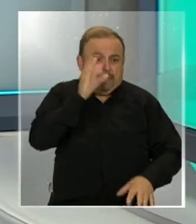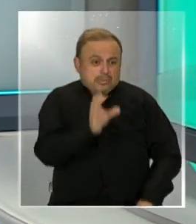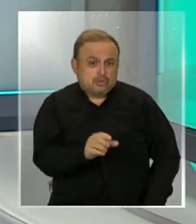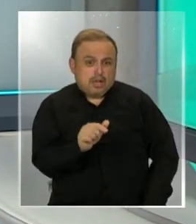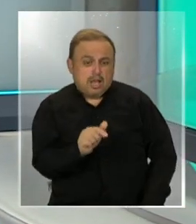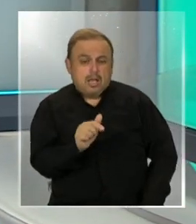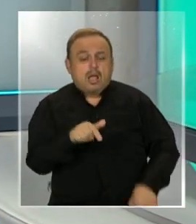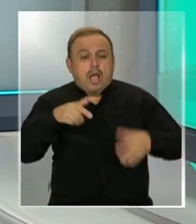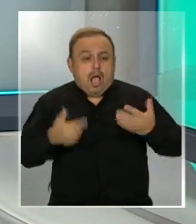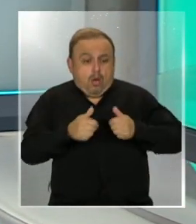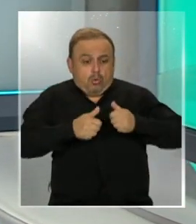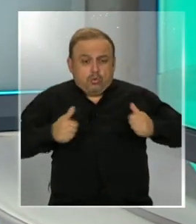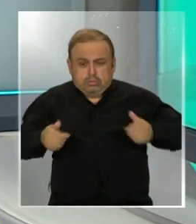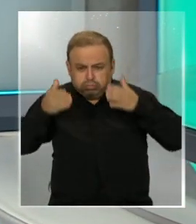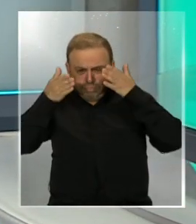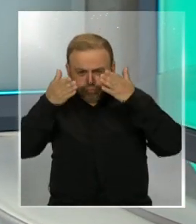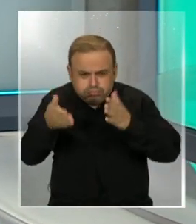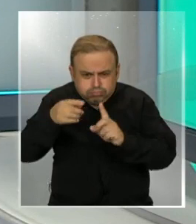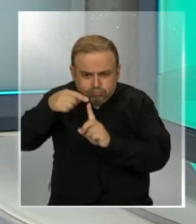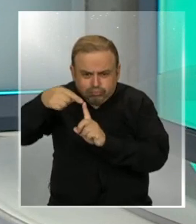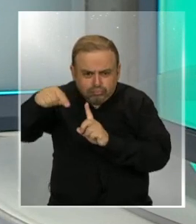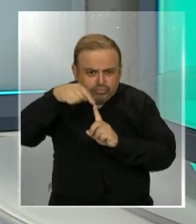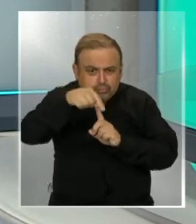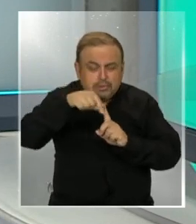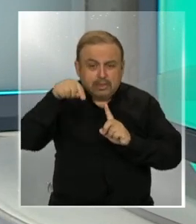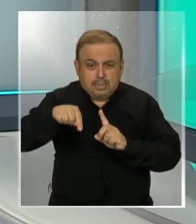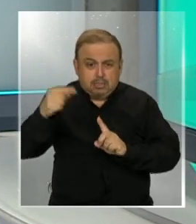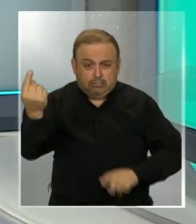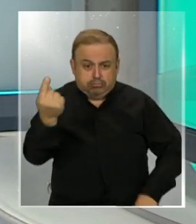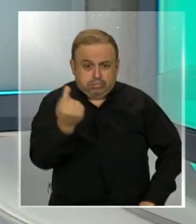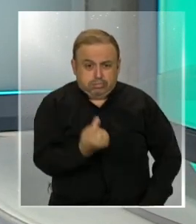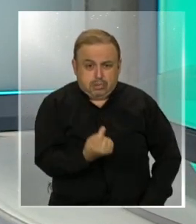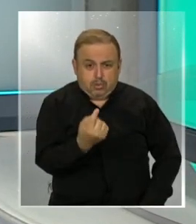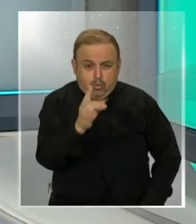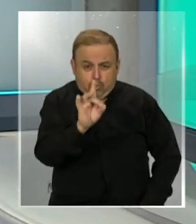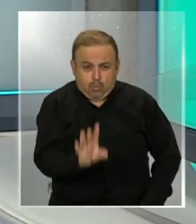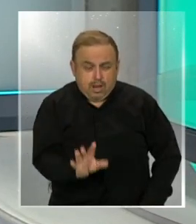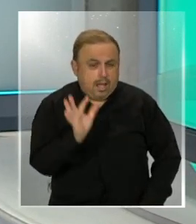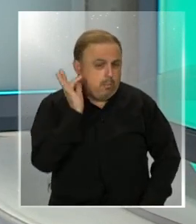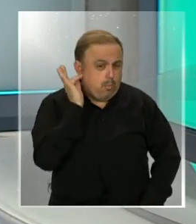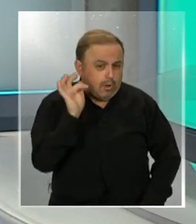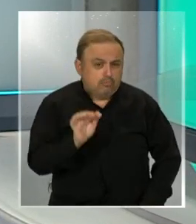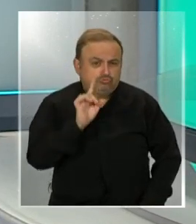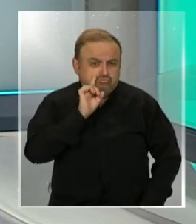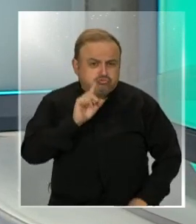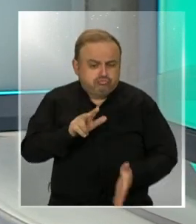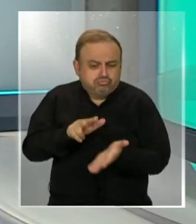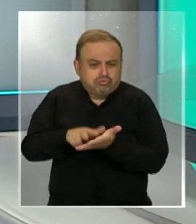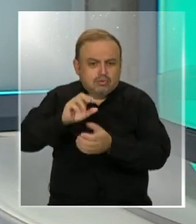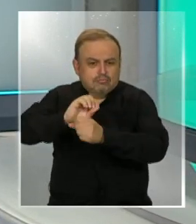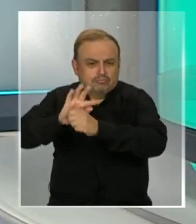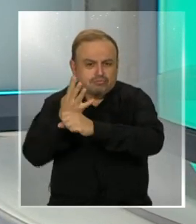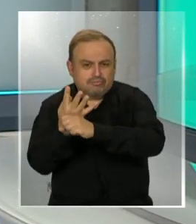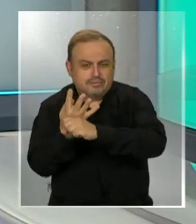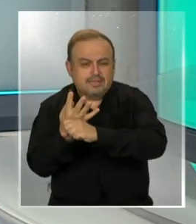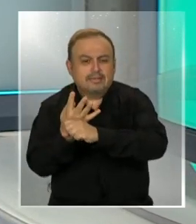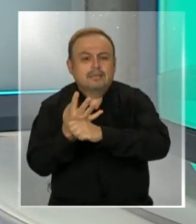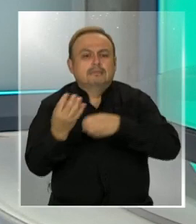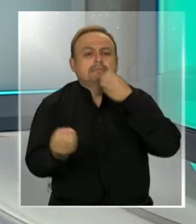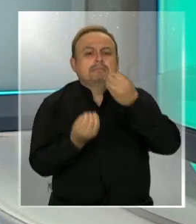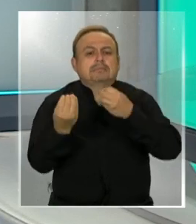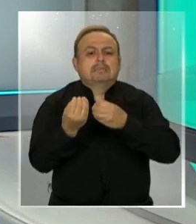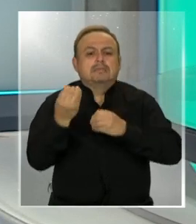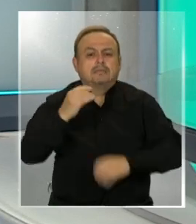enfocadas en seguir la trazabilidad de quien, hasta ahora, sería la única persona contagiada. ¿Qué pasa entonces con aquellos que